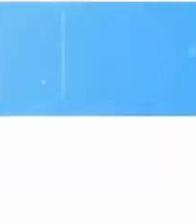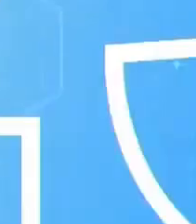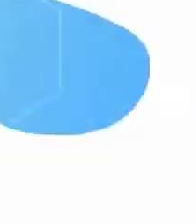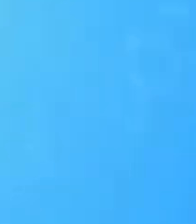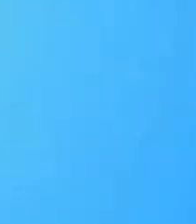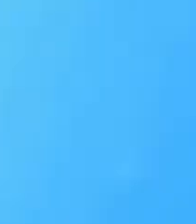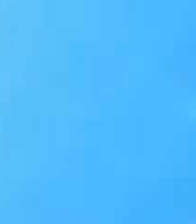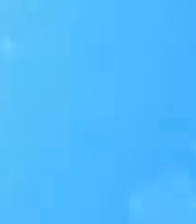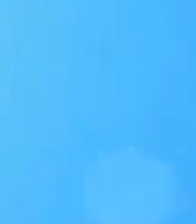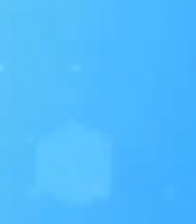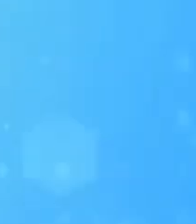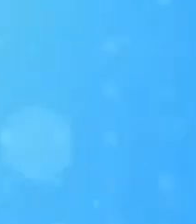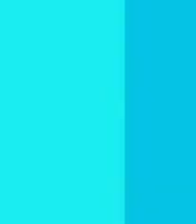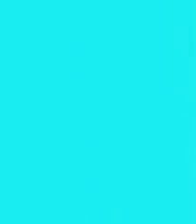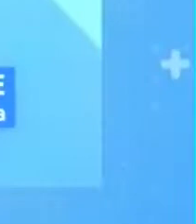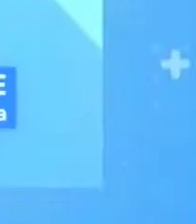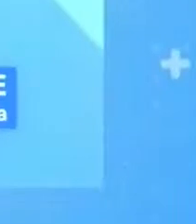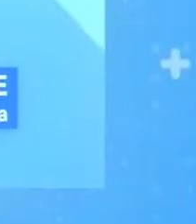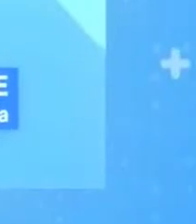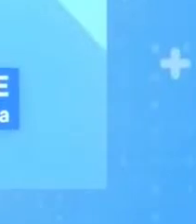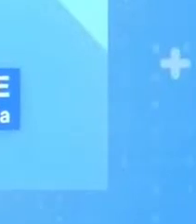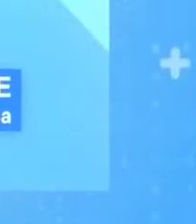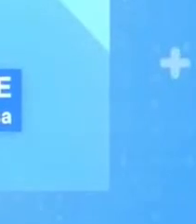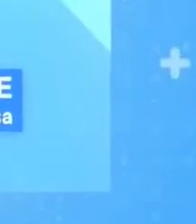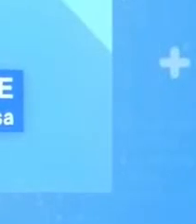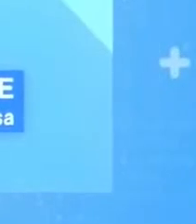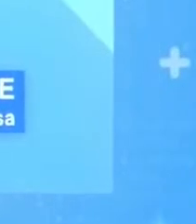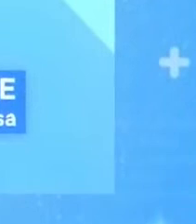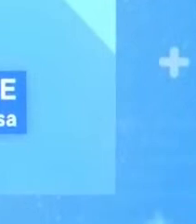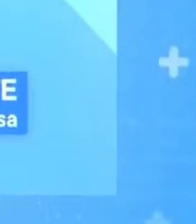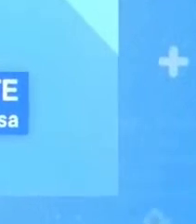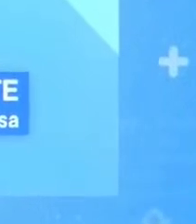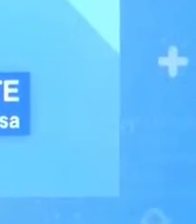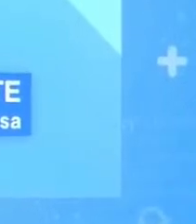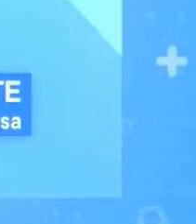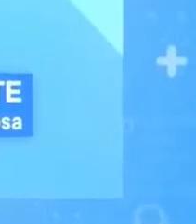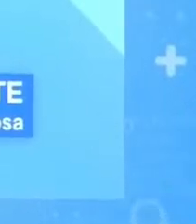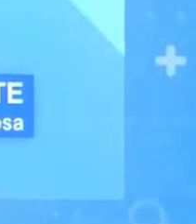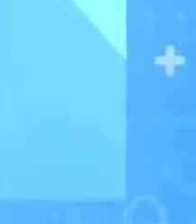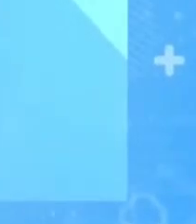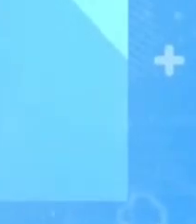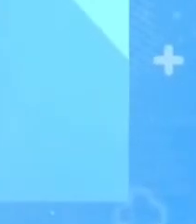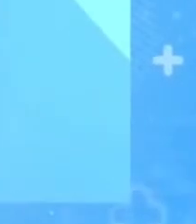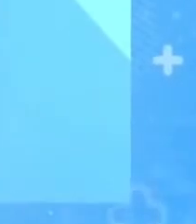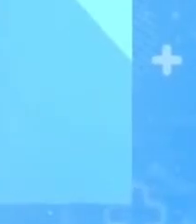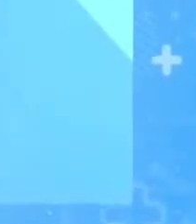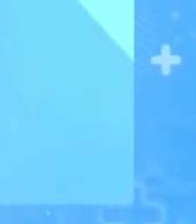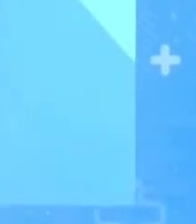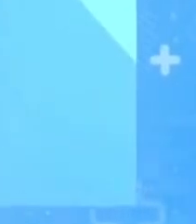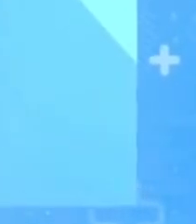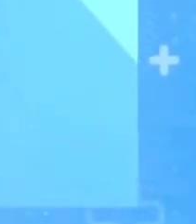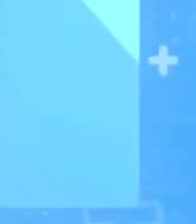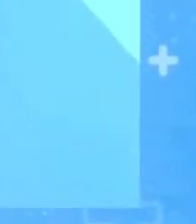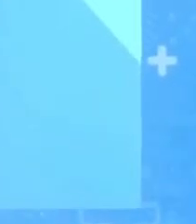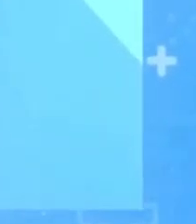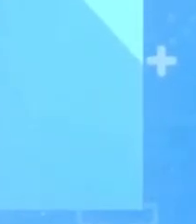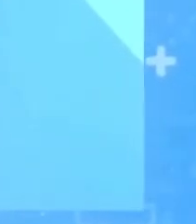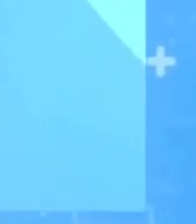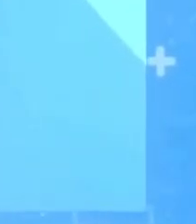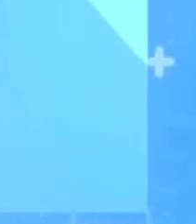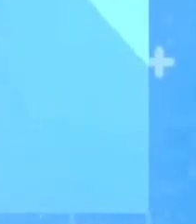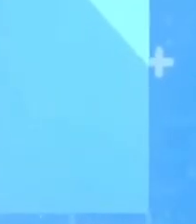Cuerpo Médico te orienta. Si uno tiene un antecedente familiar de enfermedad tiroidea, si llevamos hábitos de vida